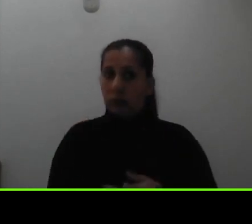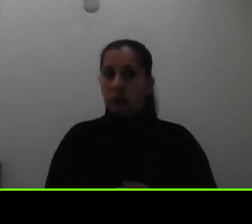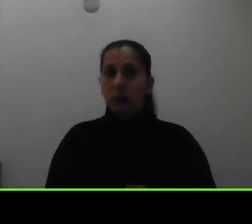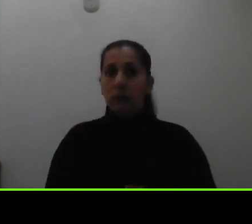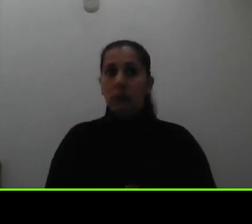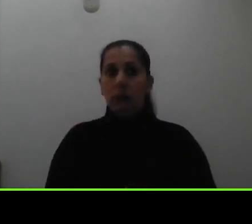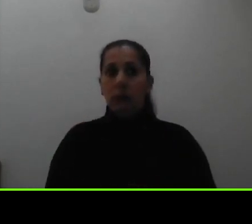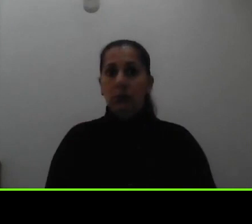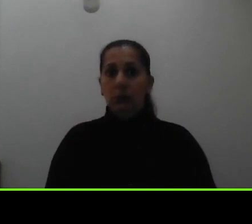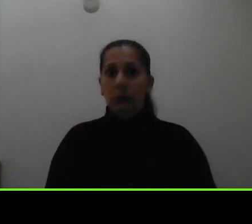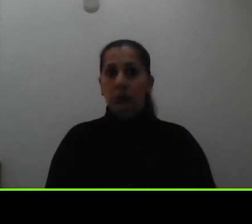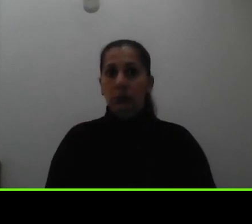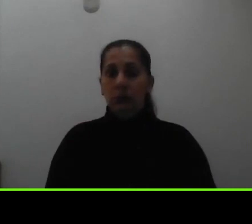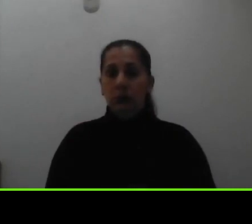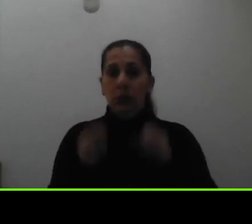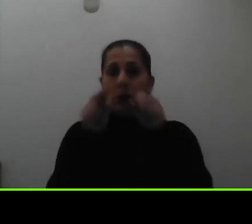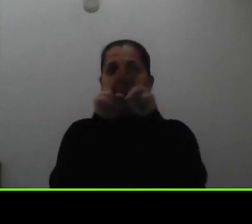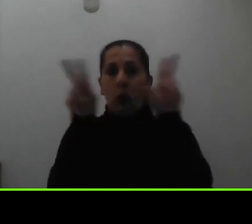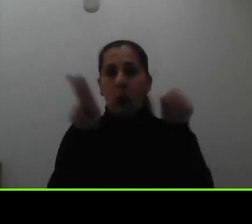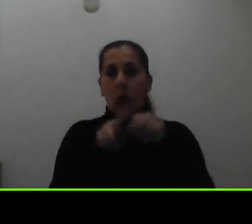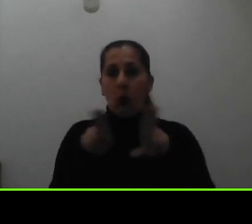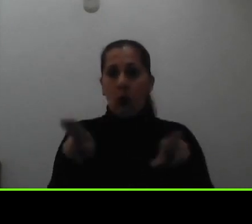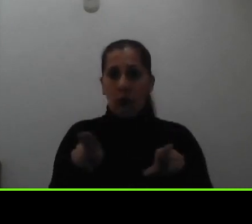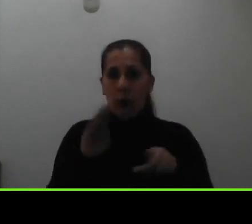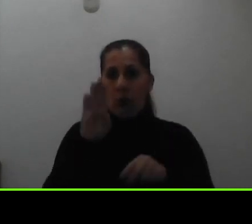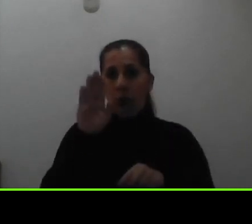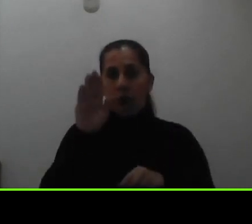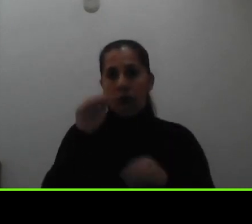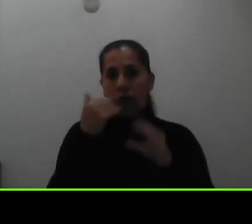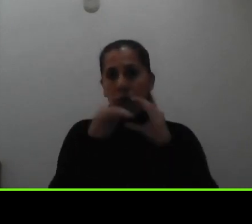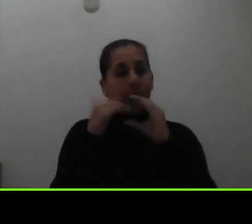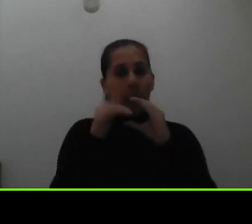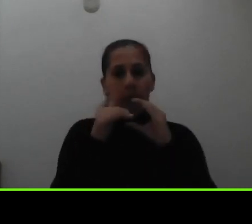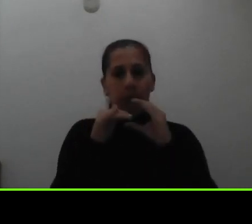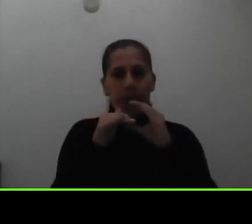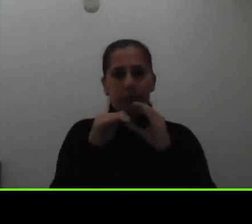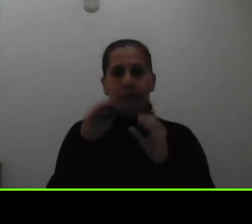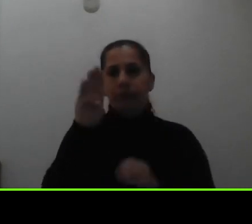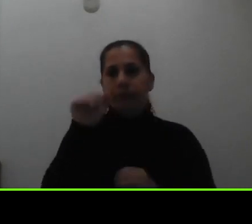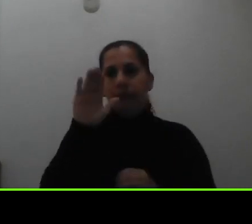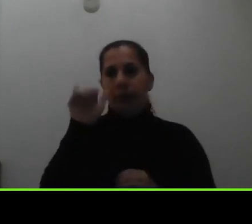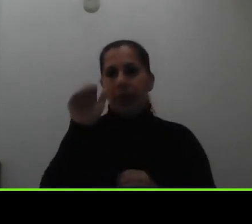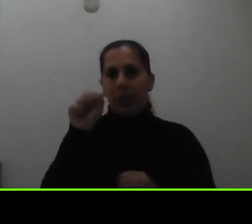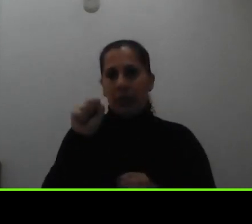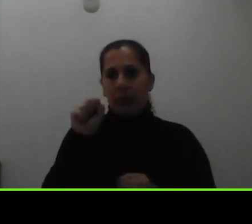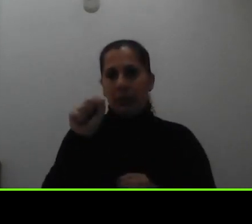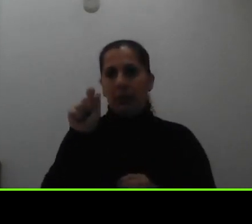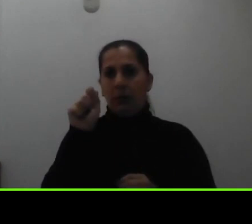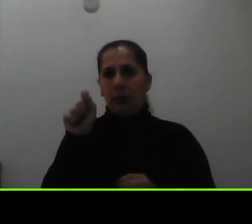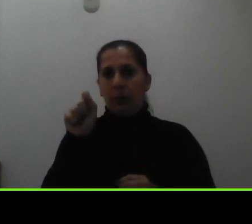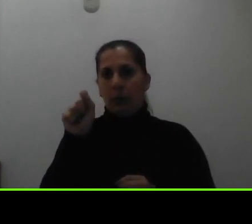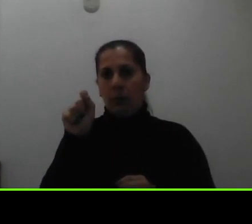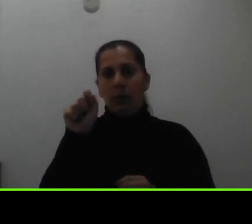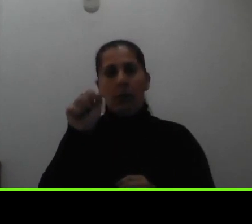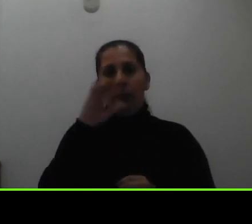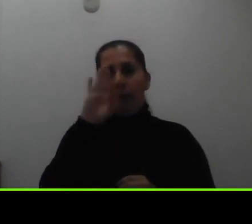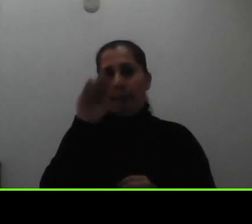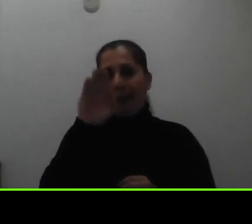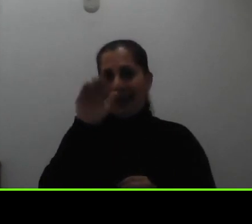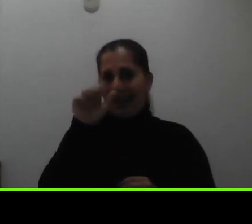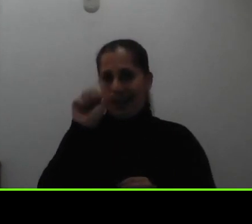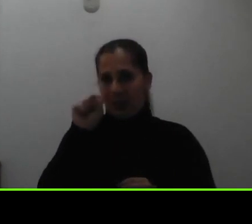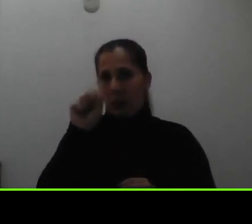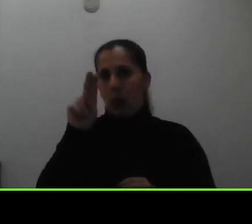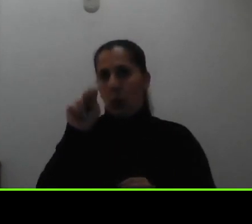el correo de becas de la universidad que es becas unet arroba